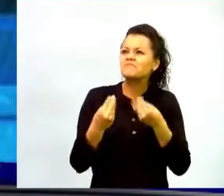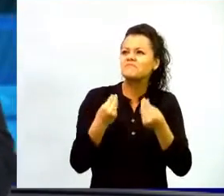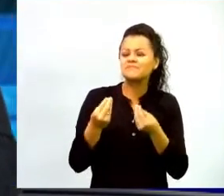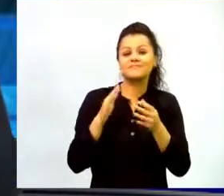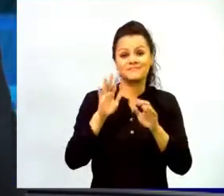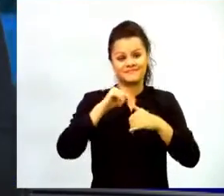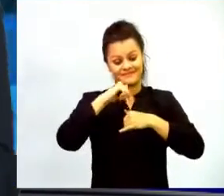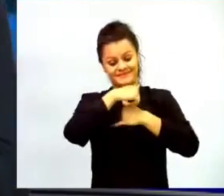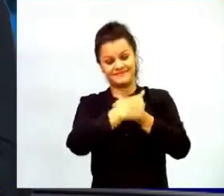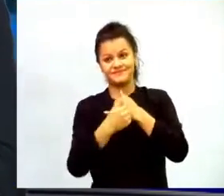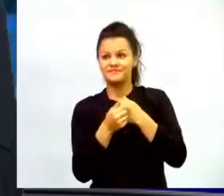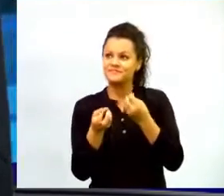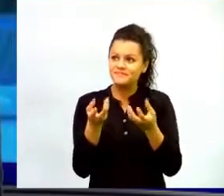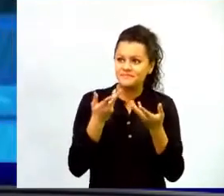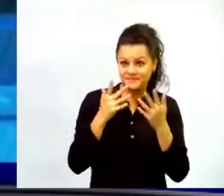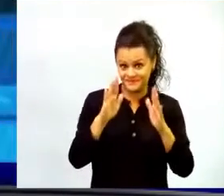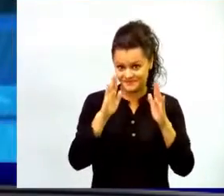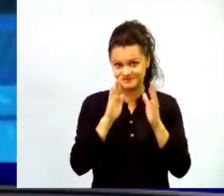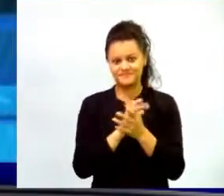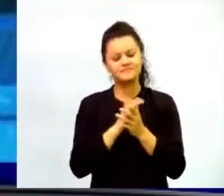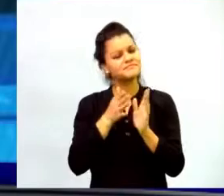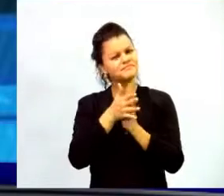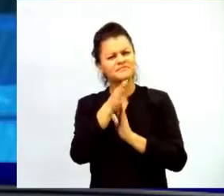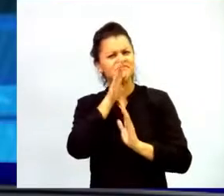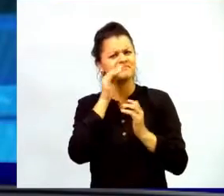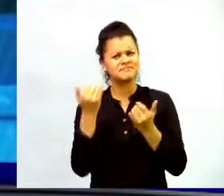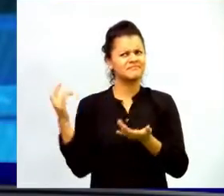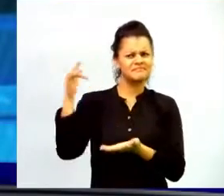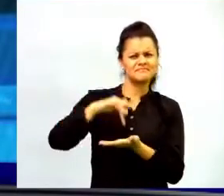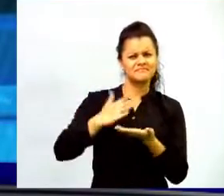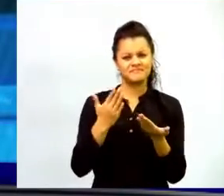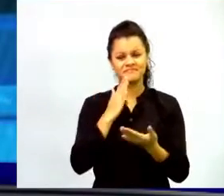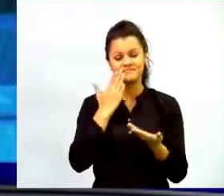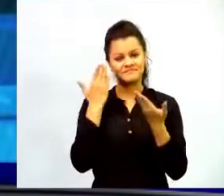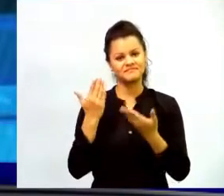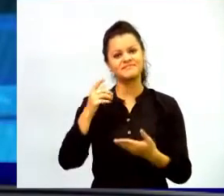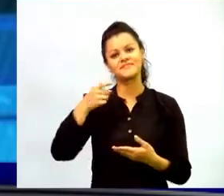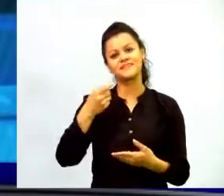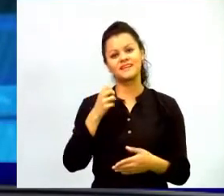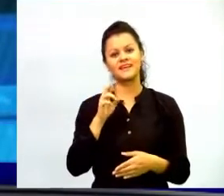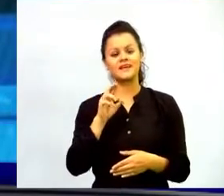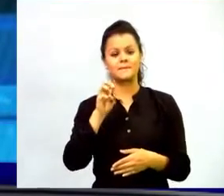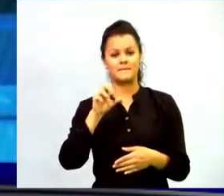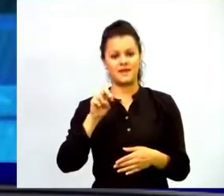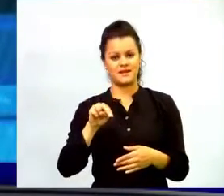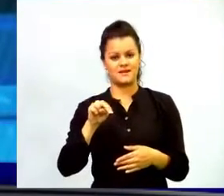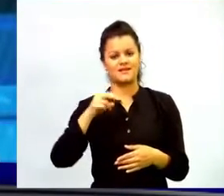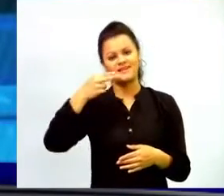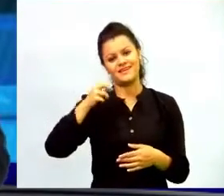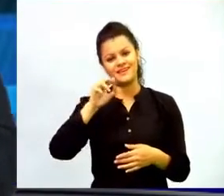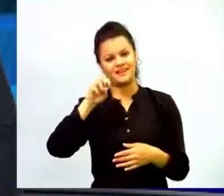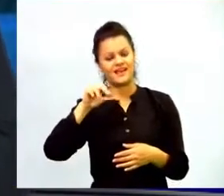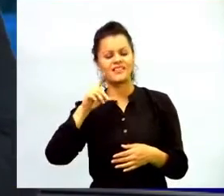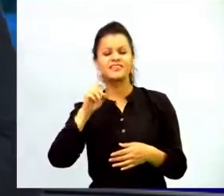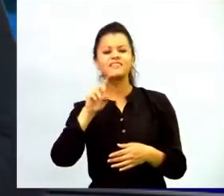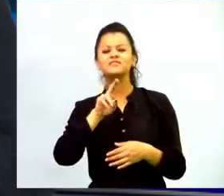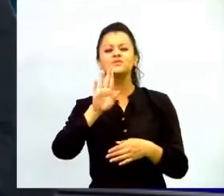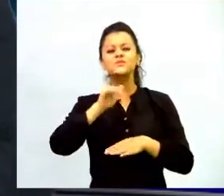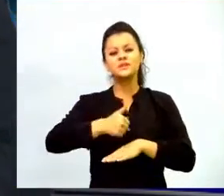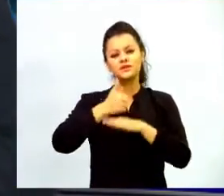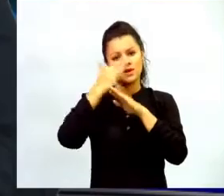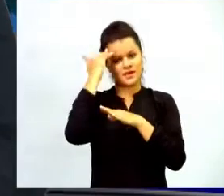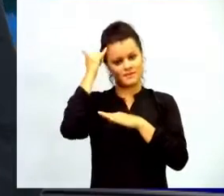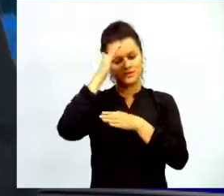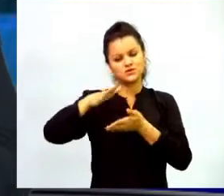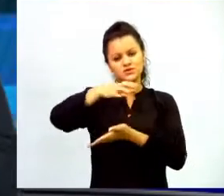Quiero contarles quién nos acompaña el día de hoy. En primer lugar, Germán Hernández, que es el director académico de nuestro Centro de Innovación